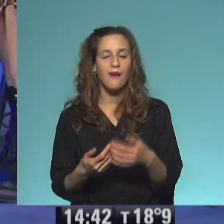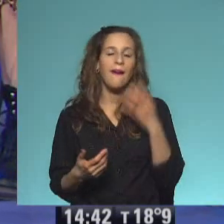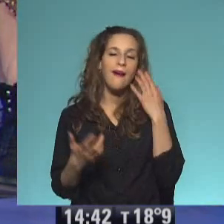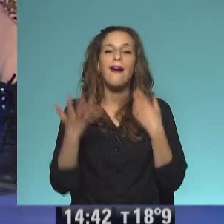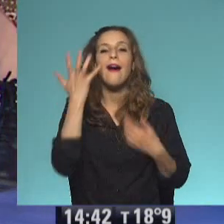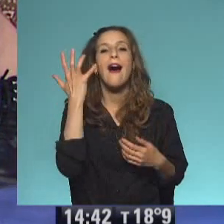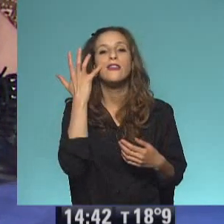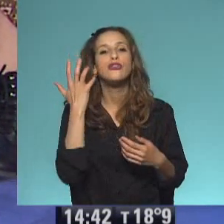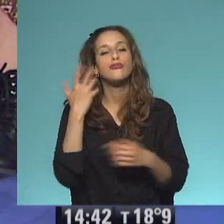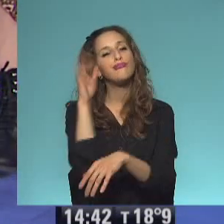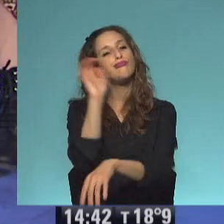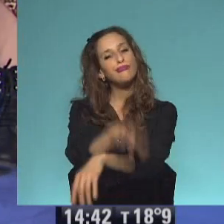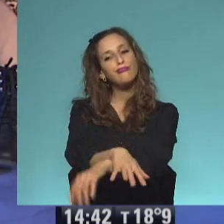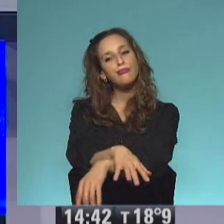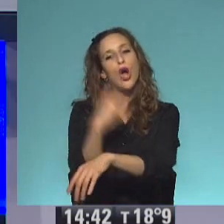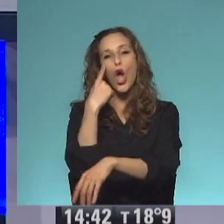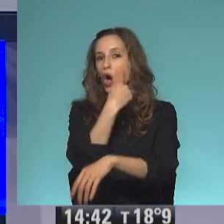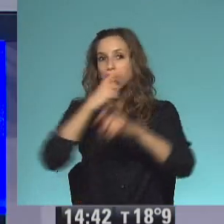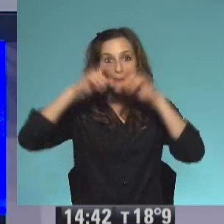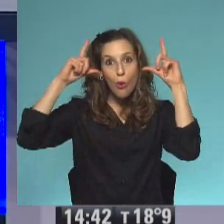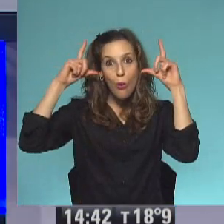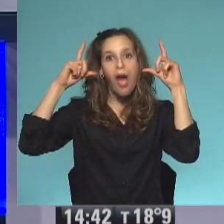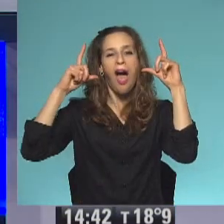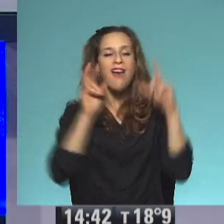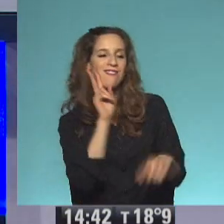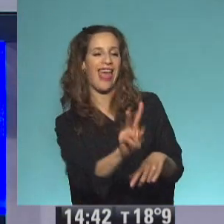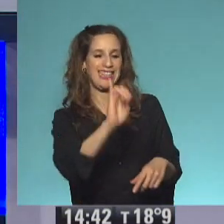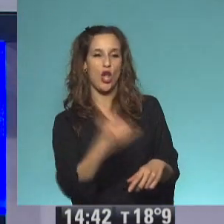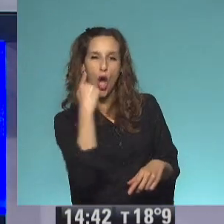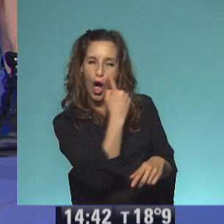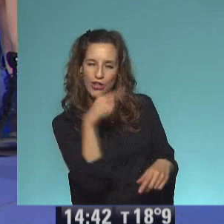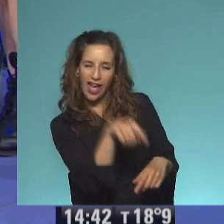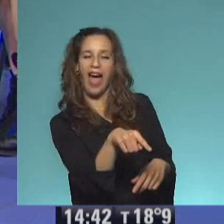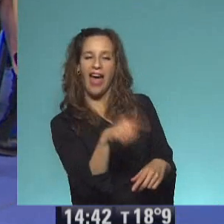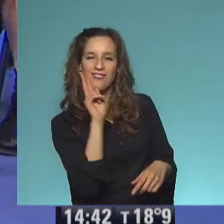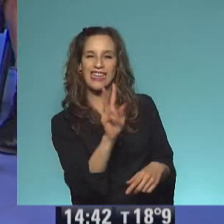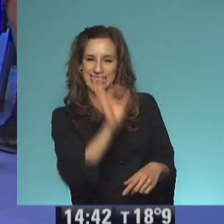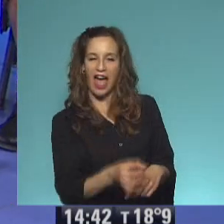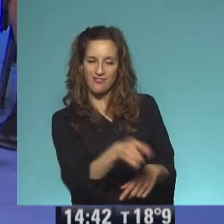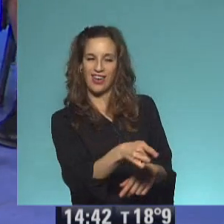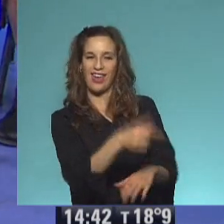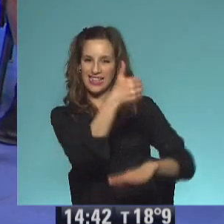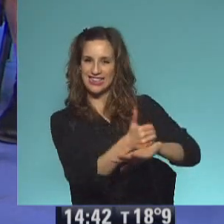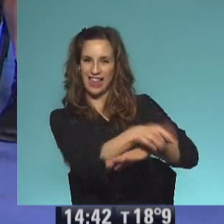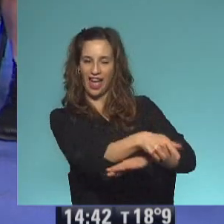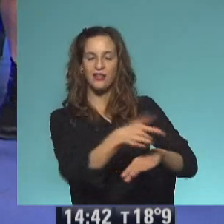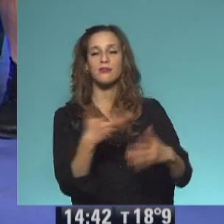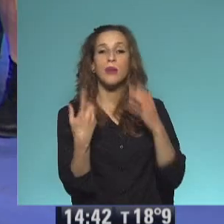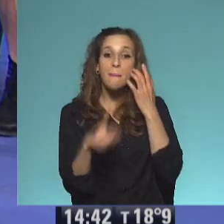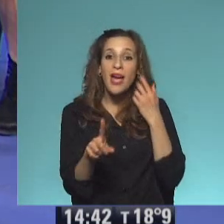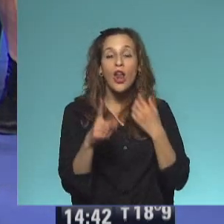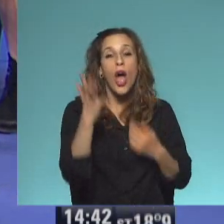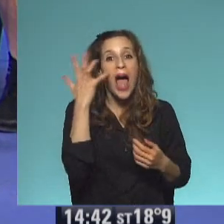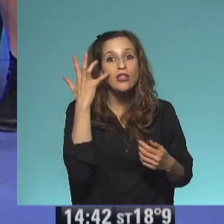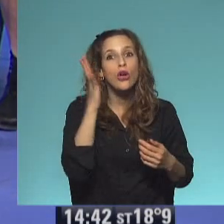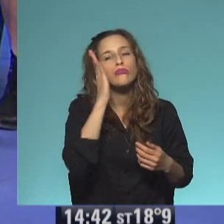piso con los ojos abiertos, Winnie podía verlo. Podía al menos verle los ojos. Pero cuando Wilbur cerraba los ojos y se